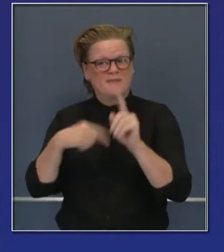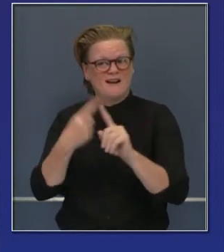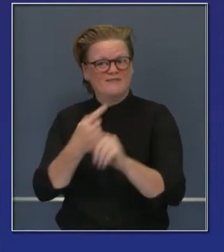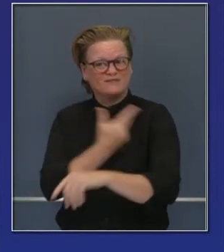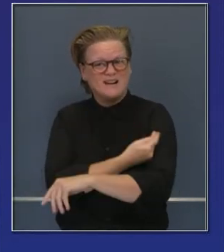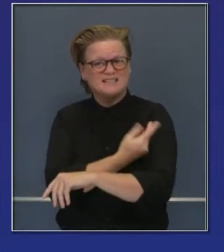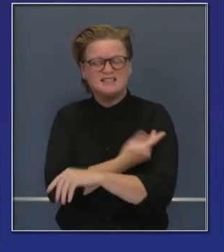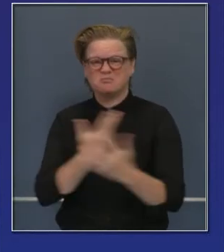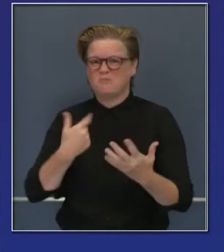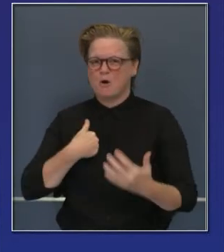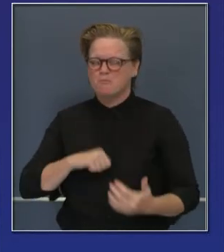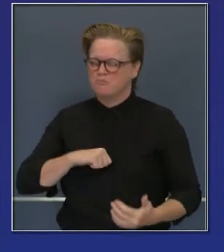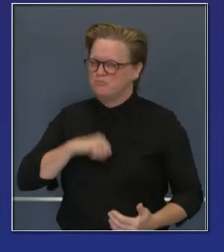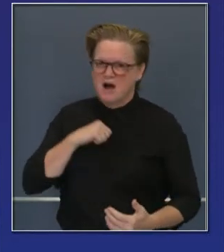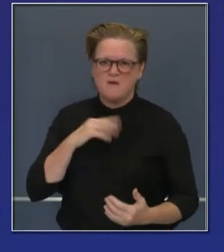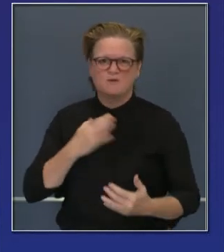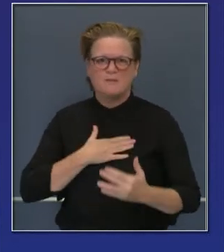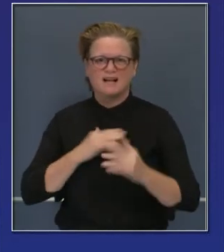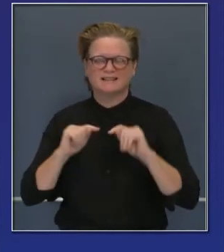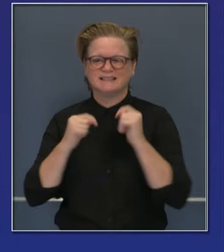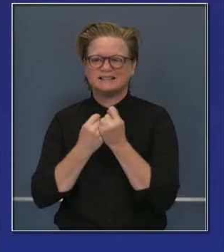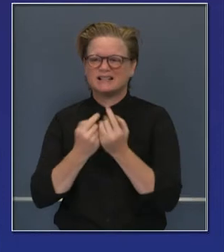los equipos de trabajo que hemos formado.